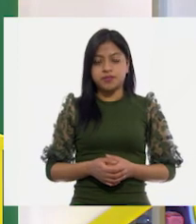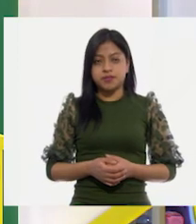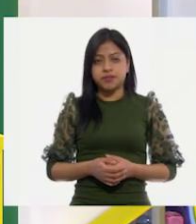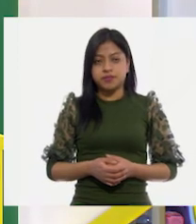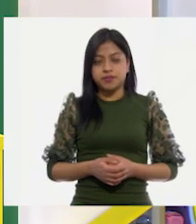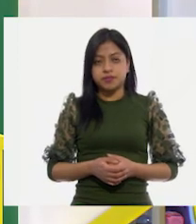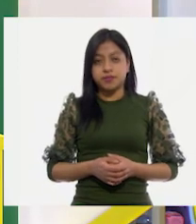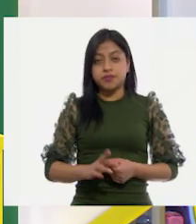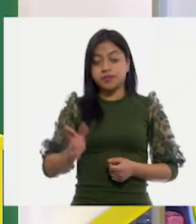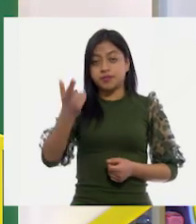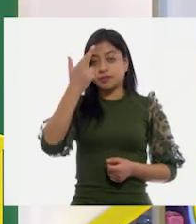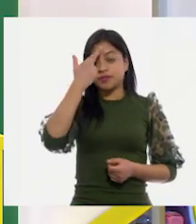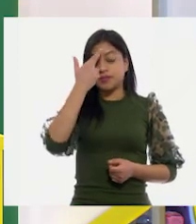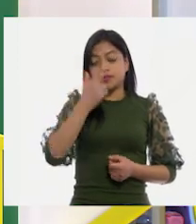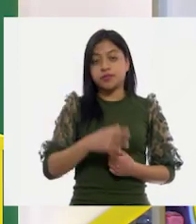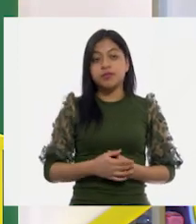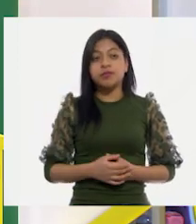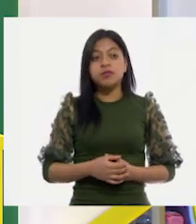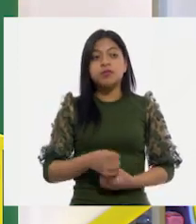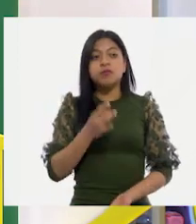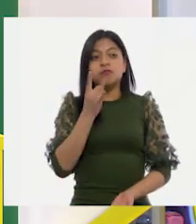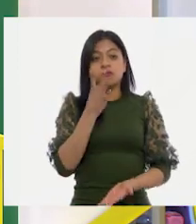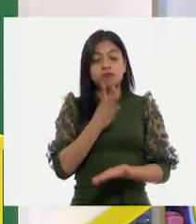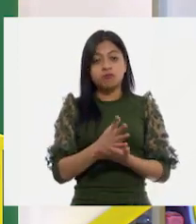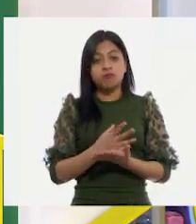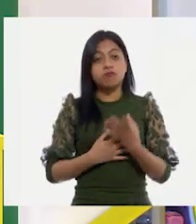Recuerden que solo son cuatro oportunidades.